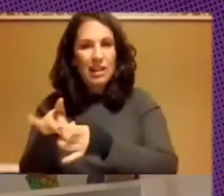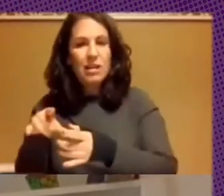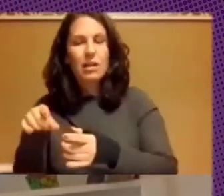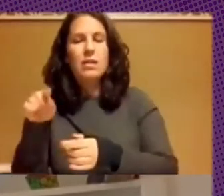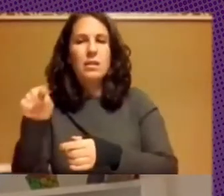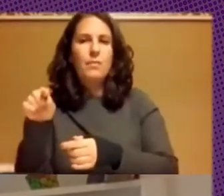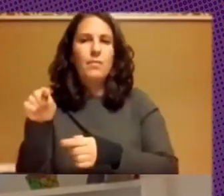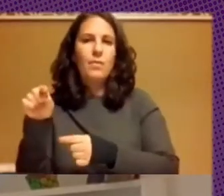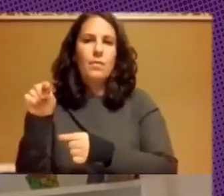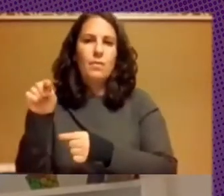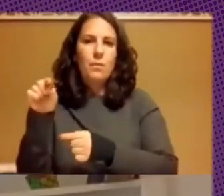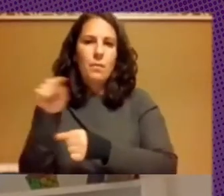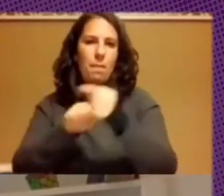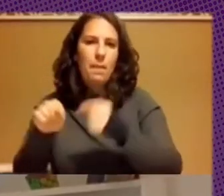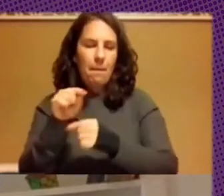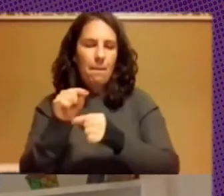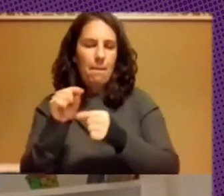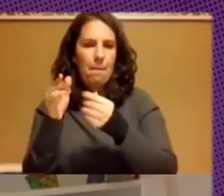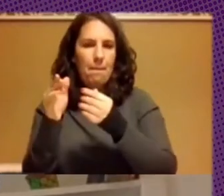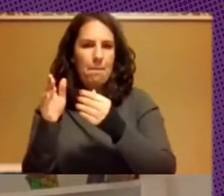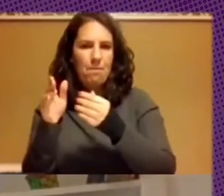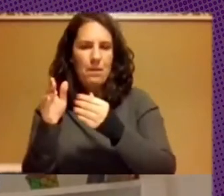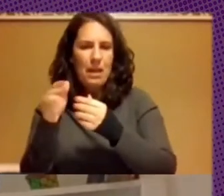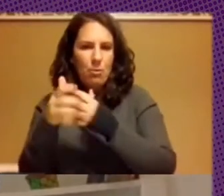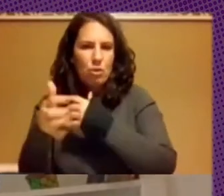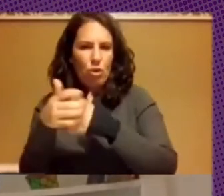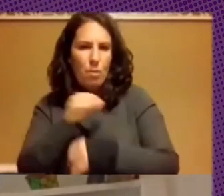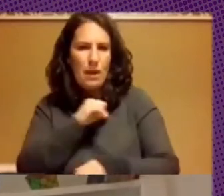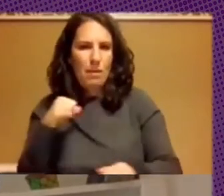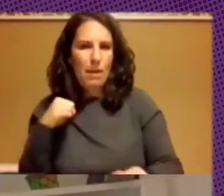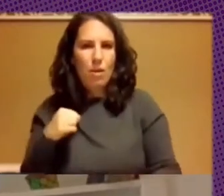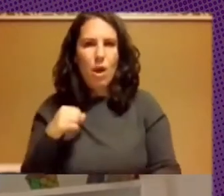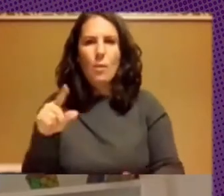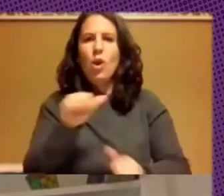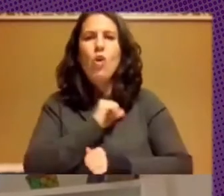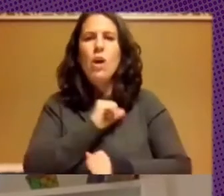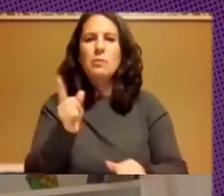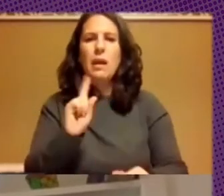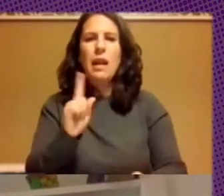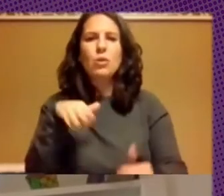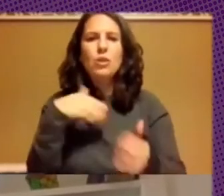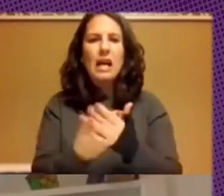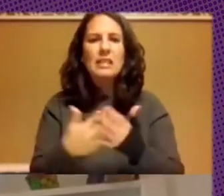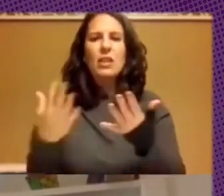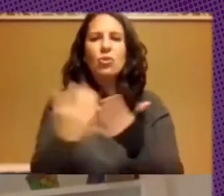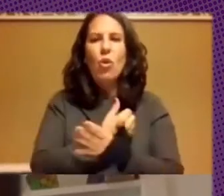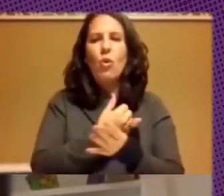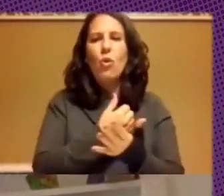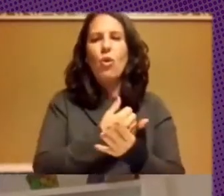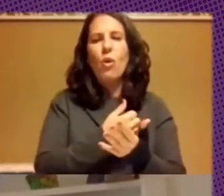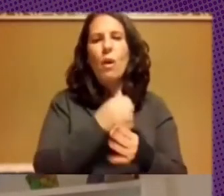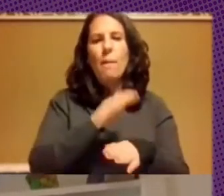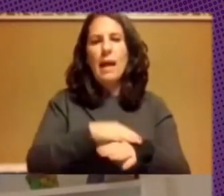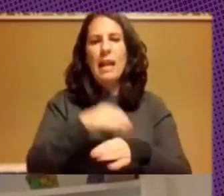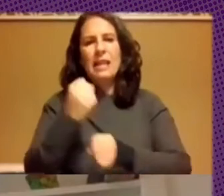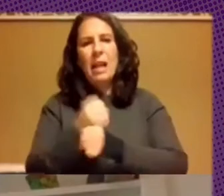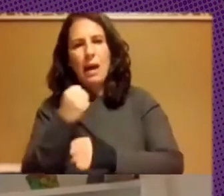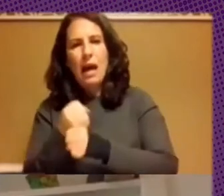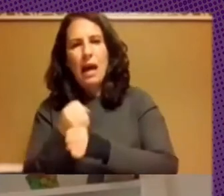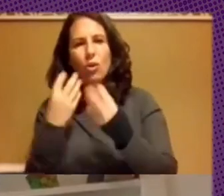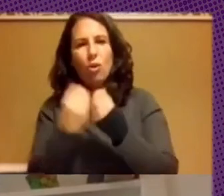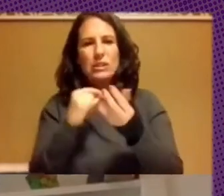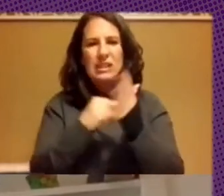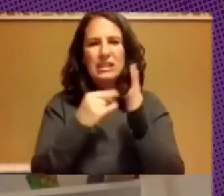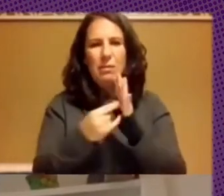contradictorio puede ser pero lo que definitivamente no hicimos fue esperar a tener todas las condiciones para trabajar con un